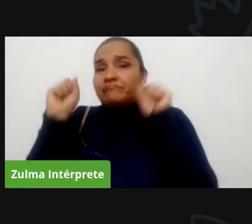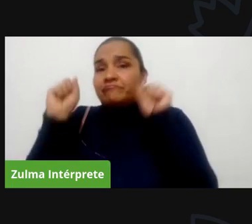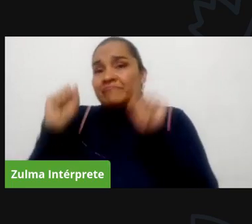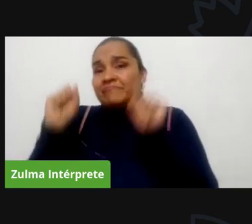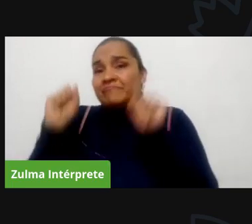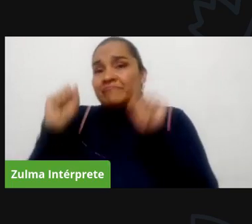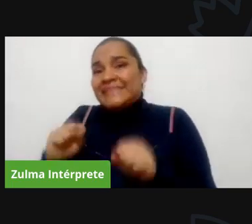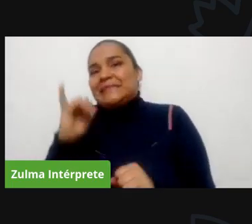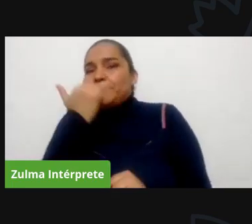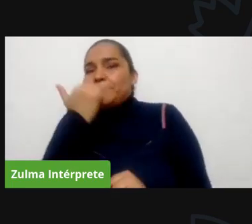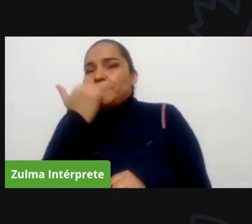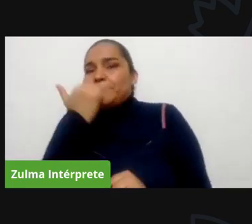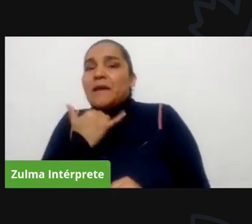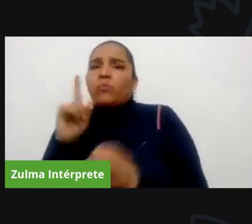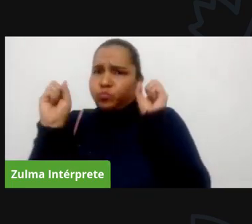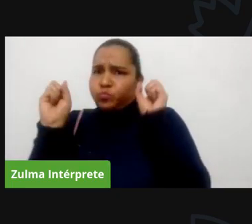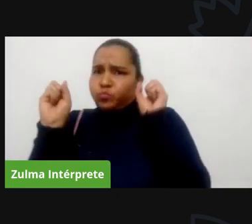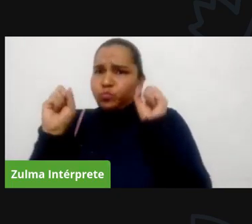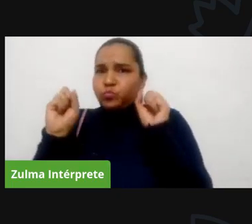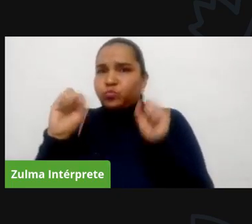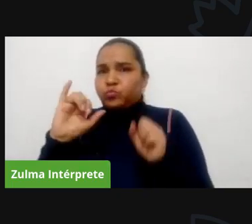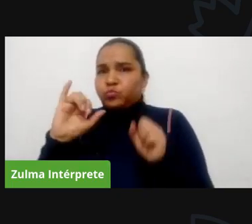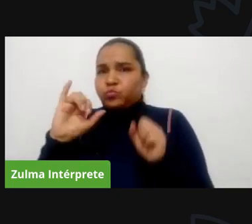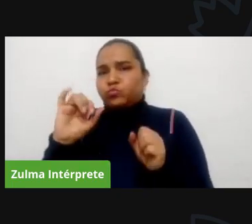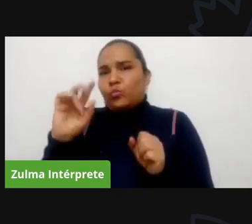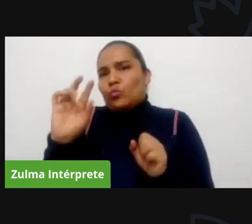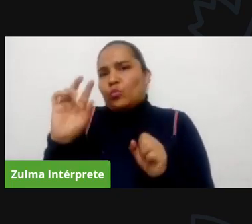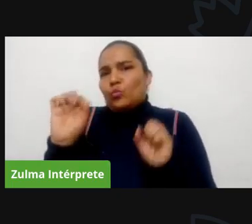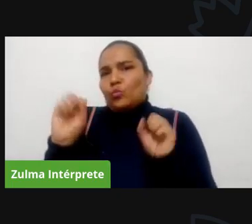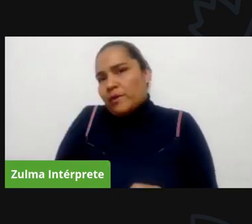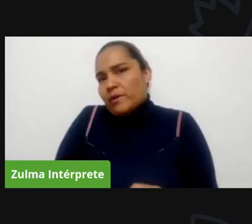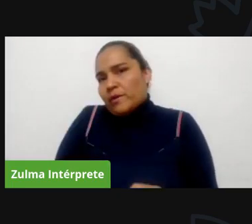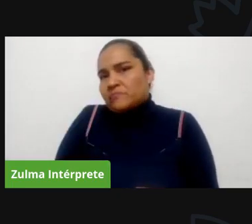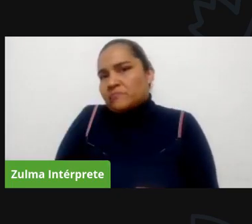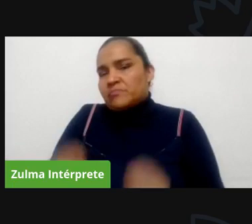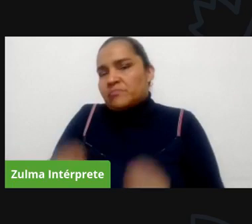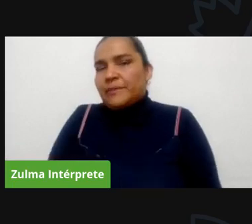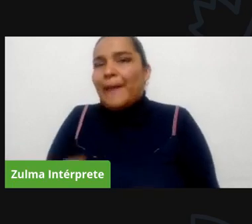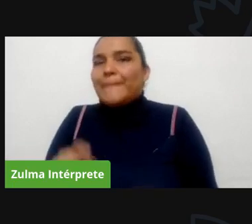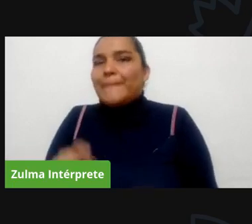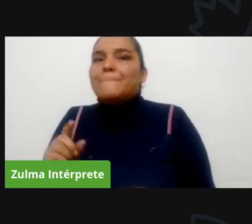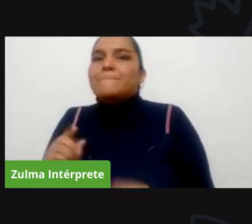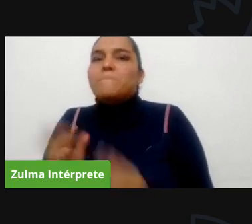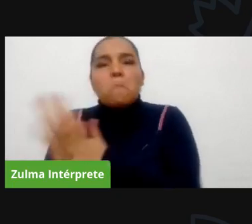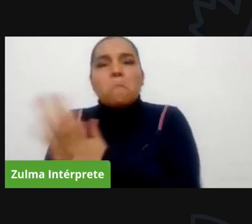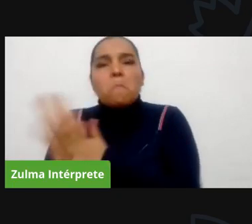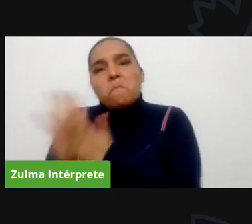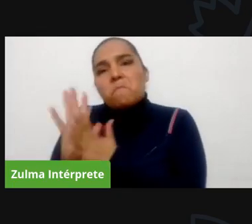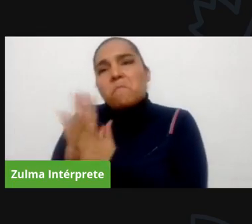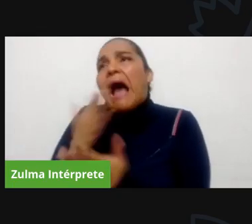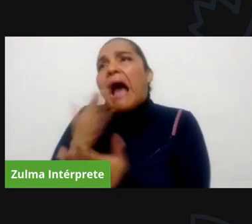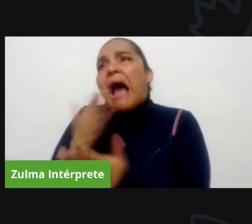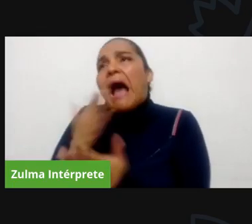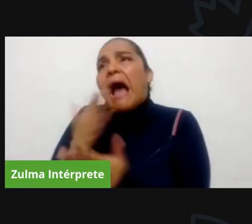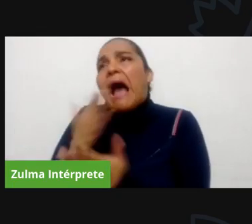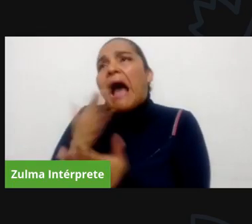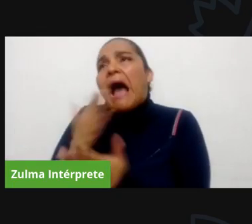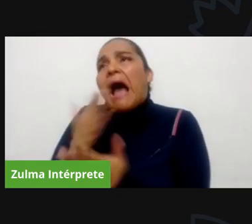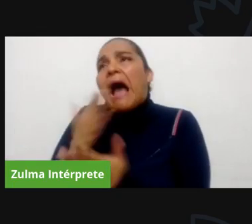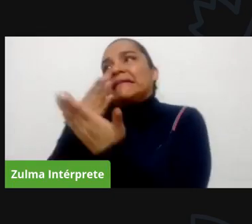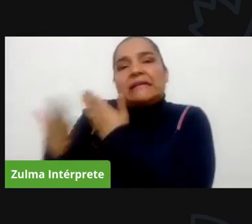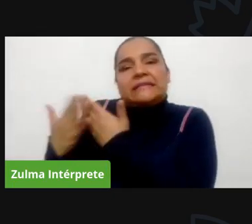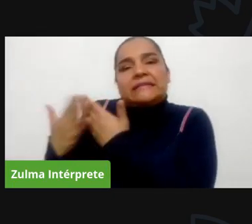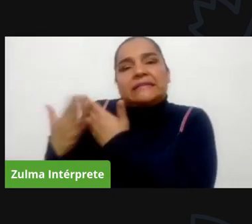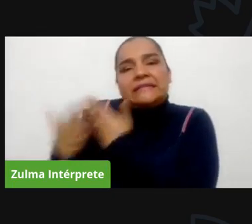todo un proceso de entrega de información a aquellas autoridades que pueden ayudar a solucionar si estamos frente a inconvenientes